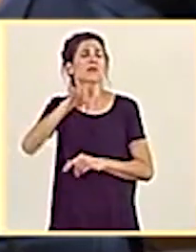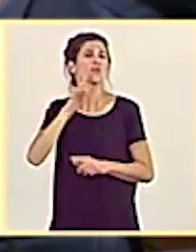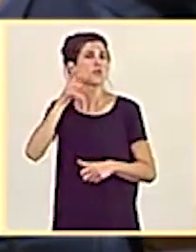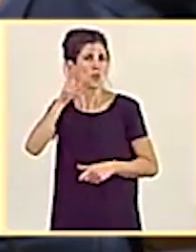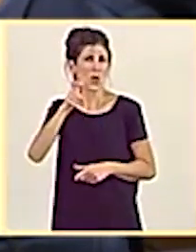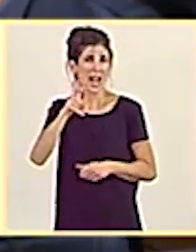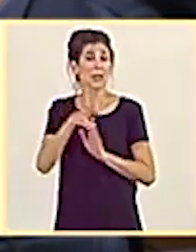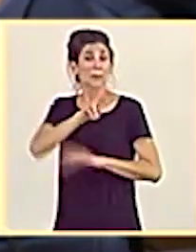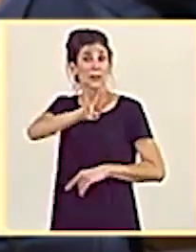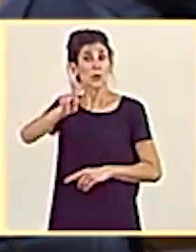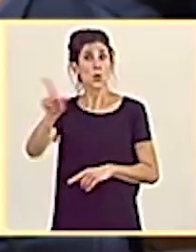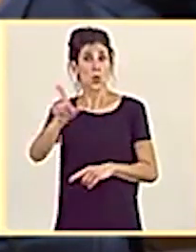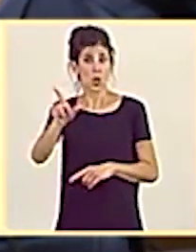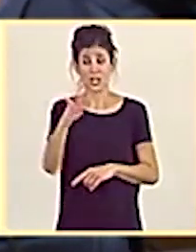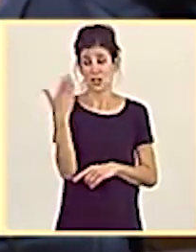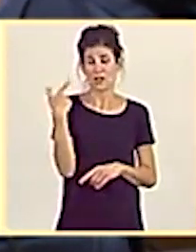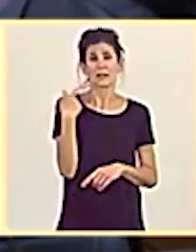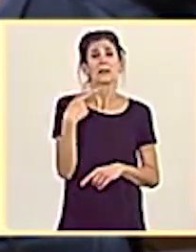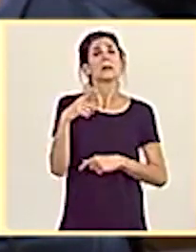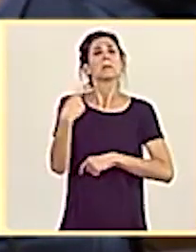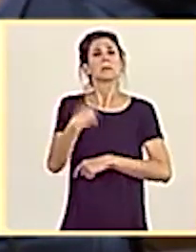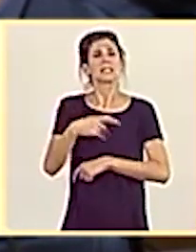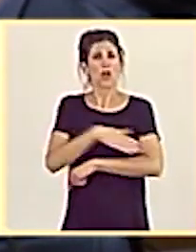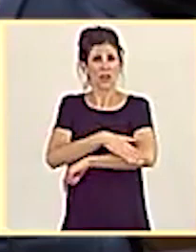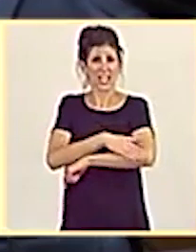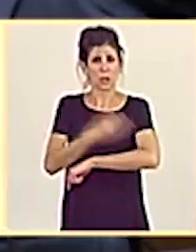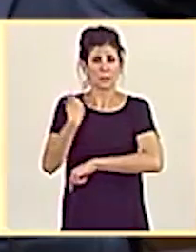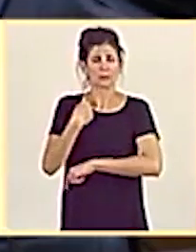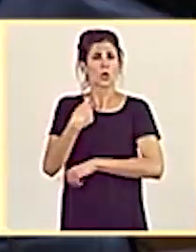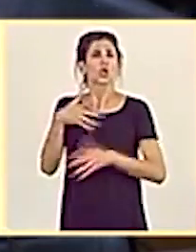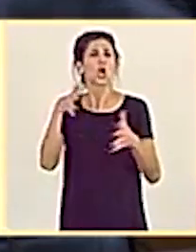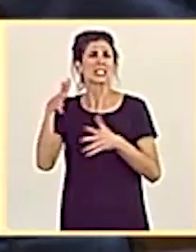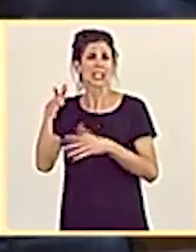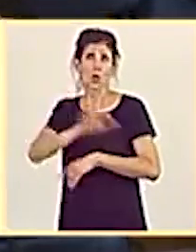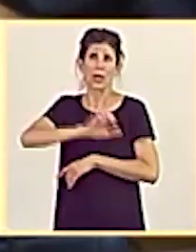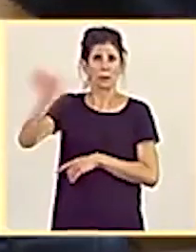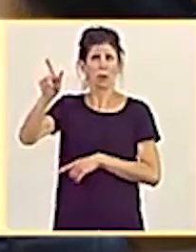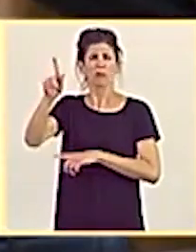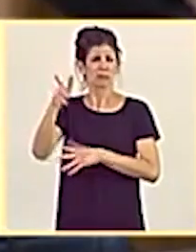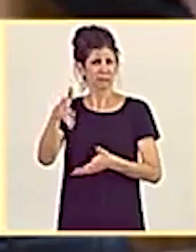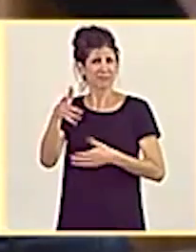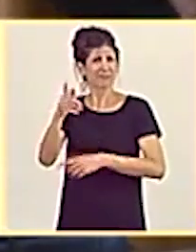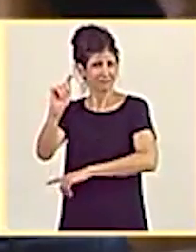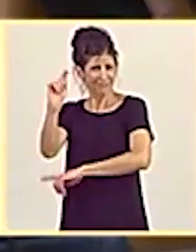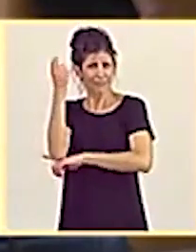julio, el presidente del Gobierno del Consejo Europeo consiguió un éxito histórico.